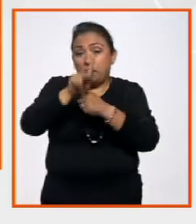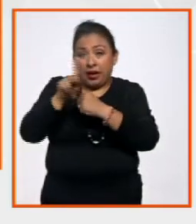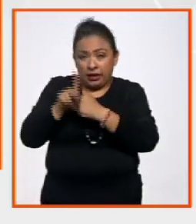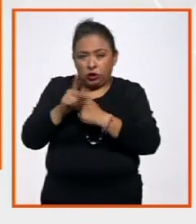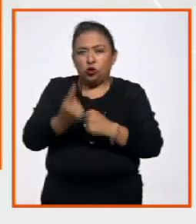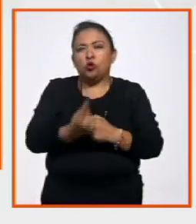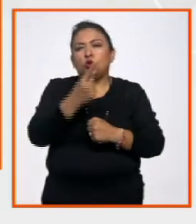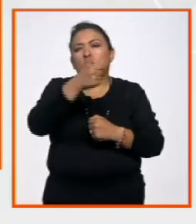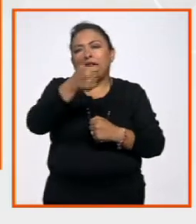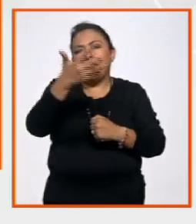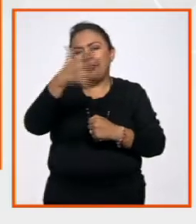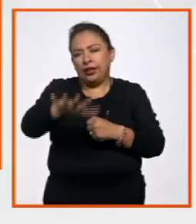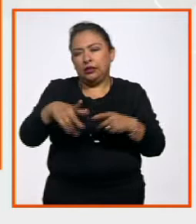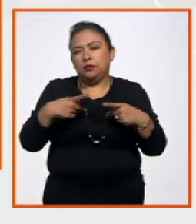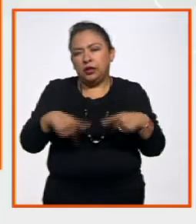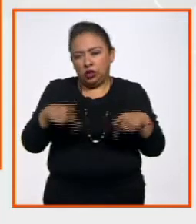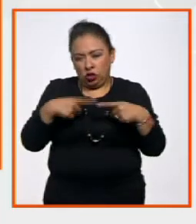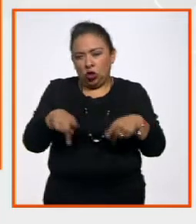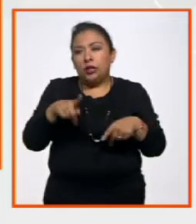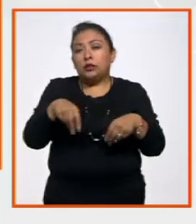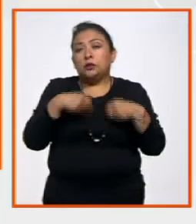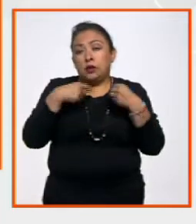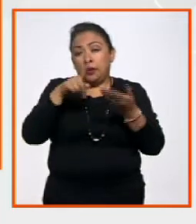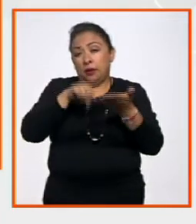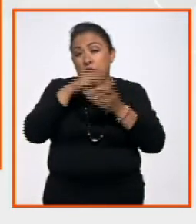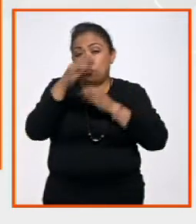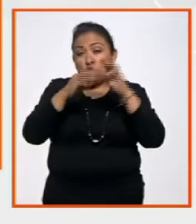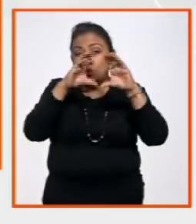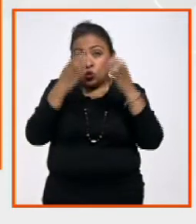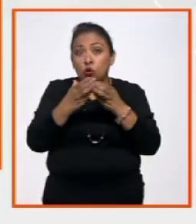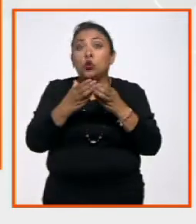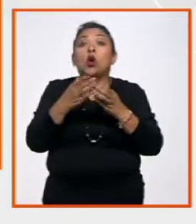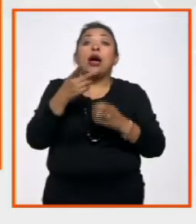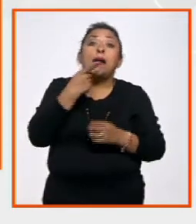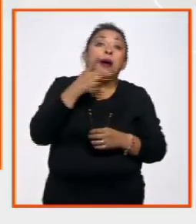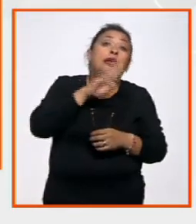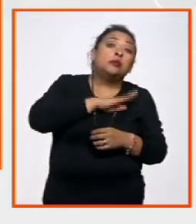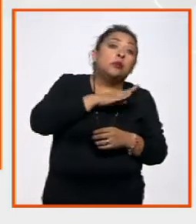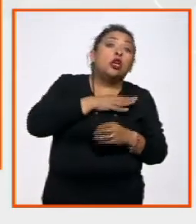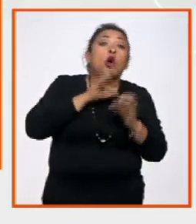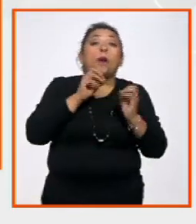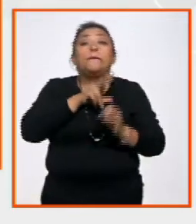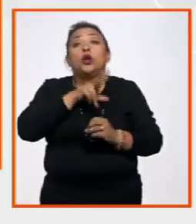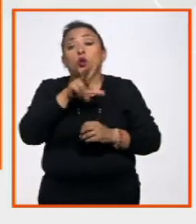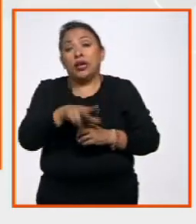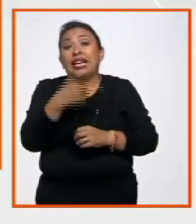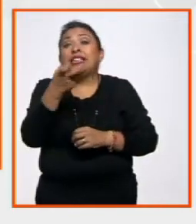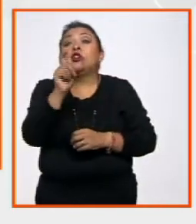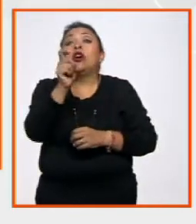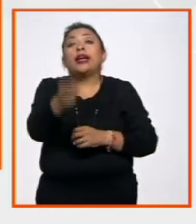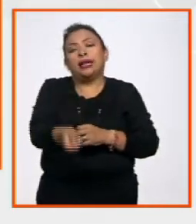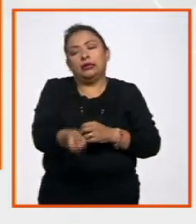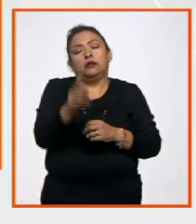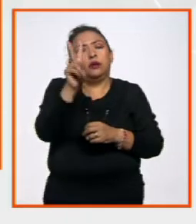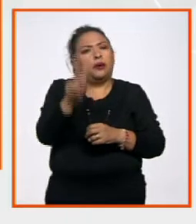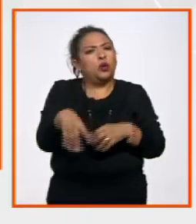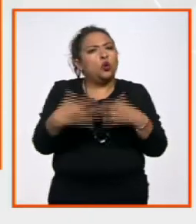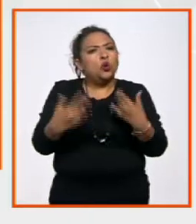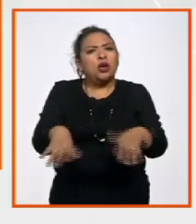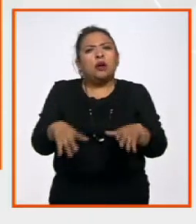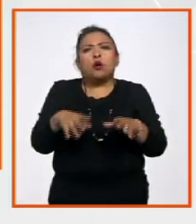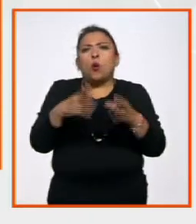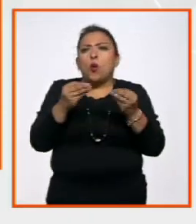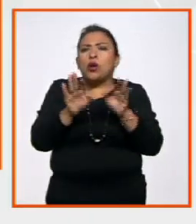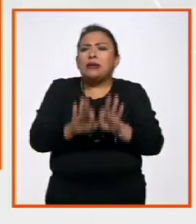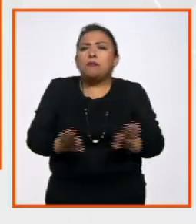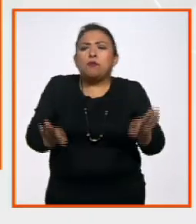Uno de cada 10 personas que habitan este planeta hablan o español o portugués y esto habla, sin duda, de la dimensión